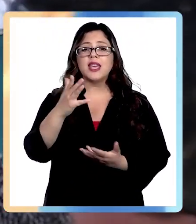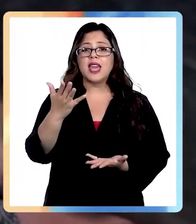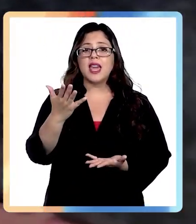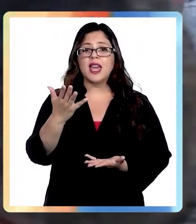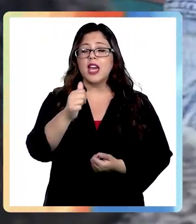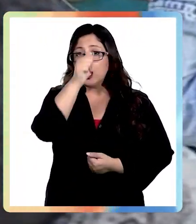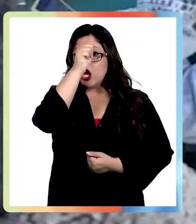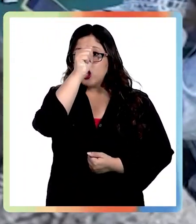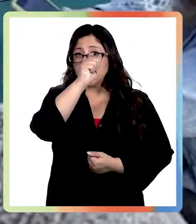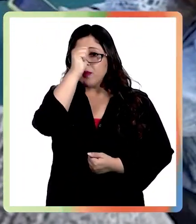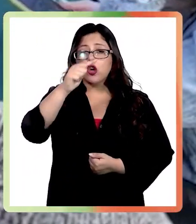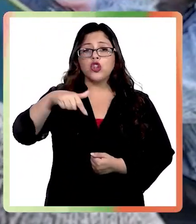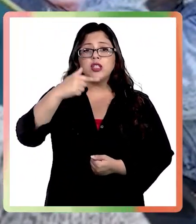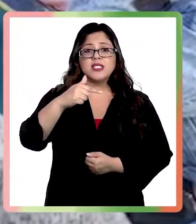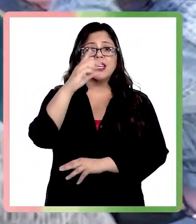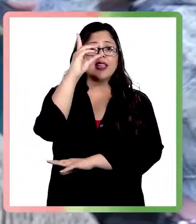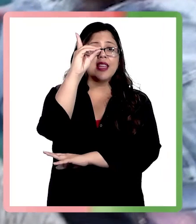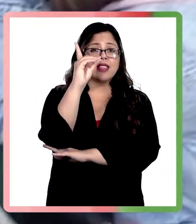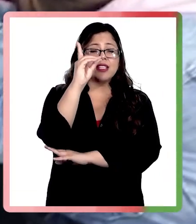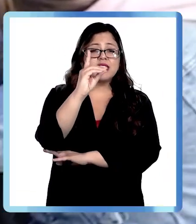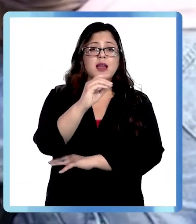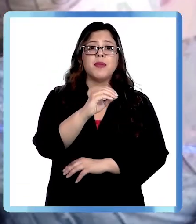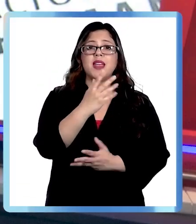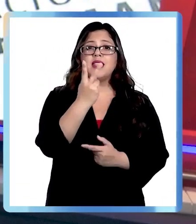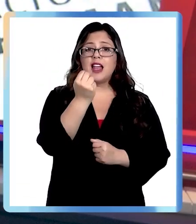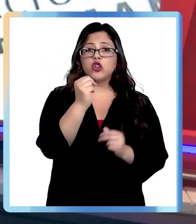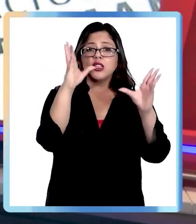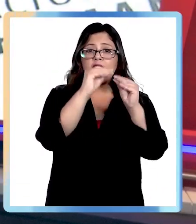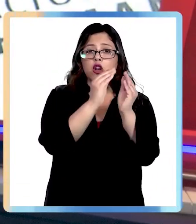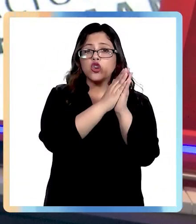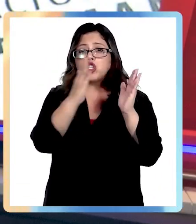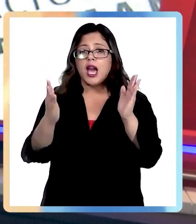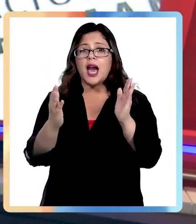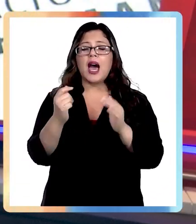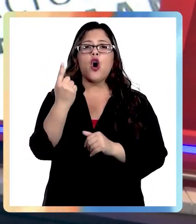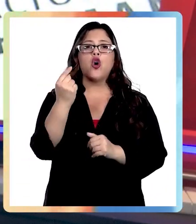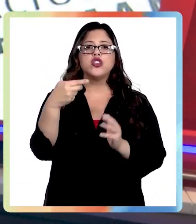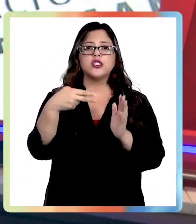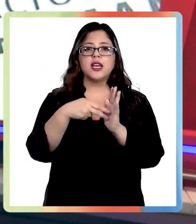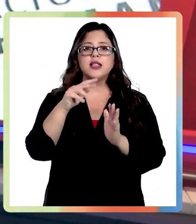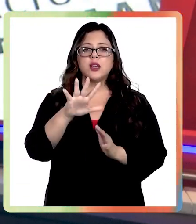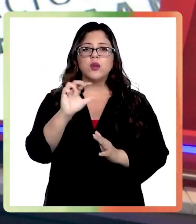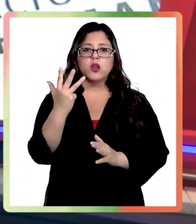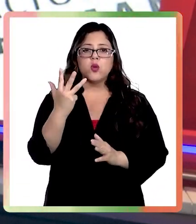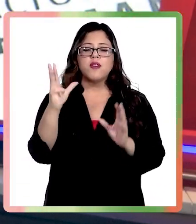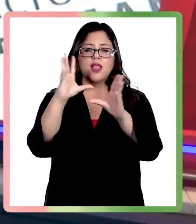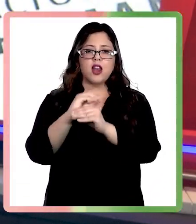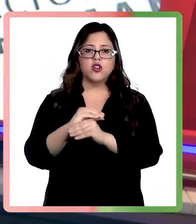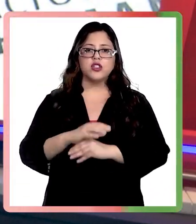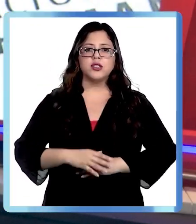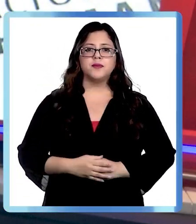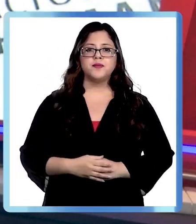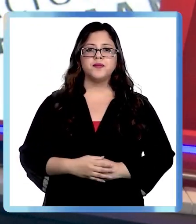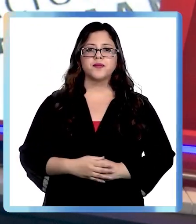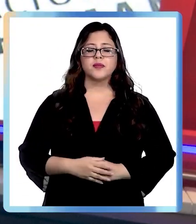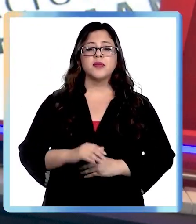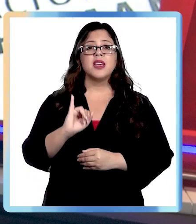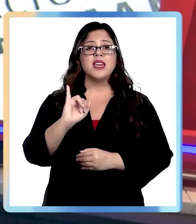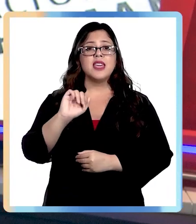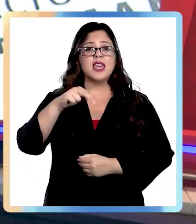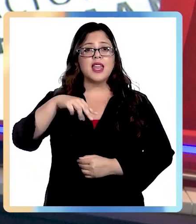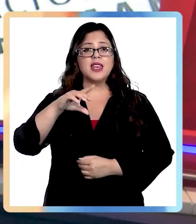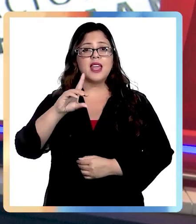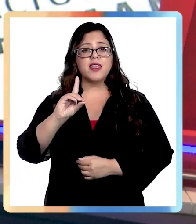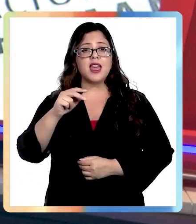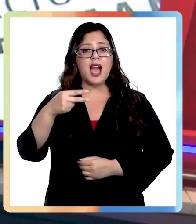23.59 horas. Por primera vez en su informe anual, el Instituto Nacional de Derechos Humanos abordó la